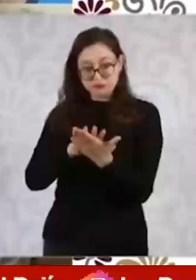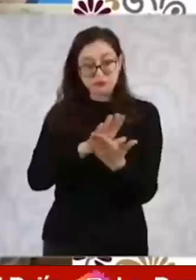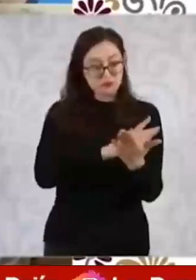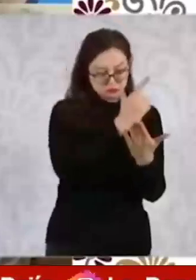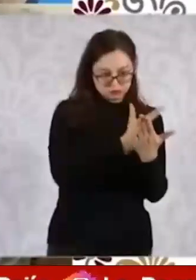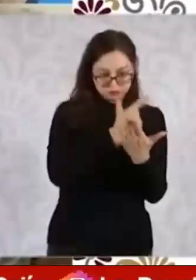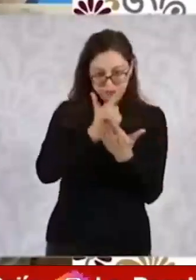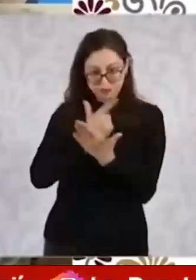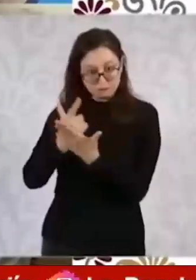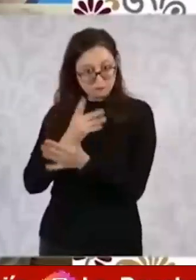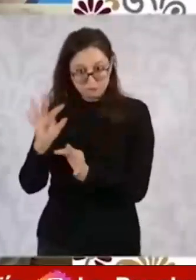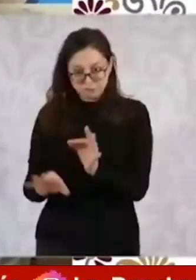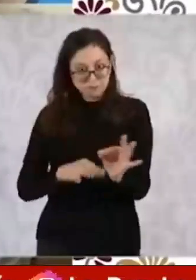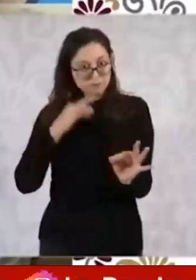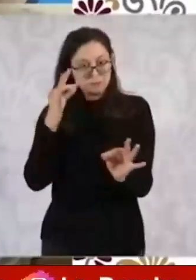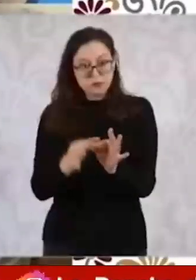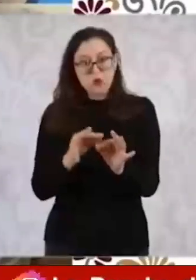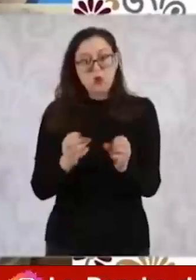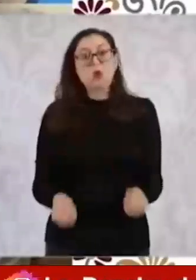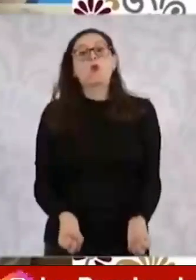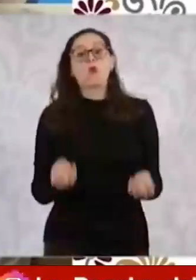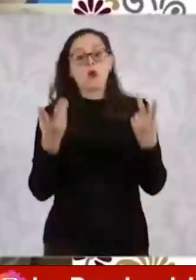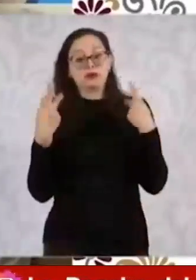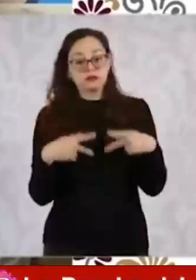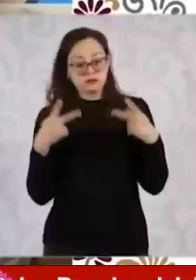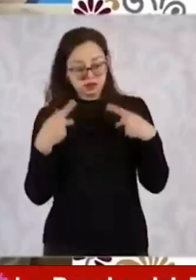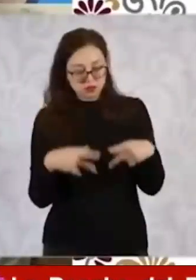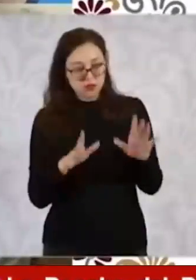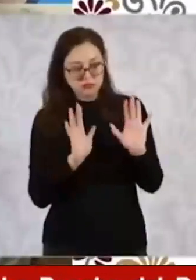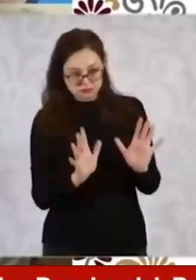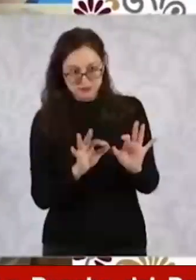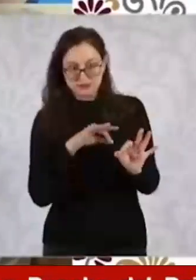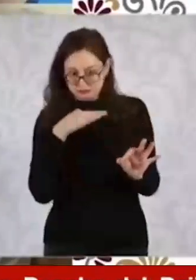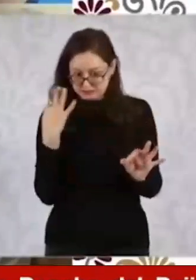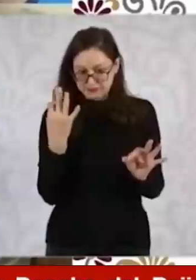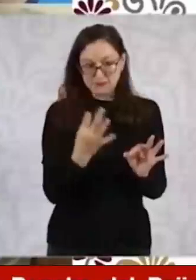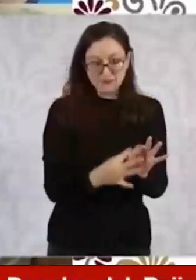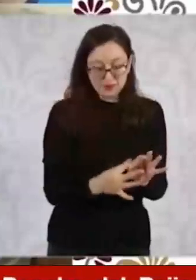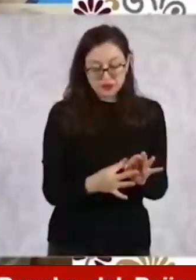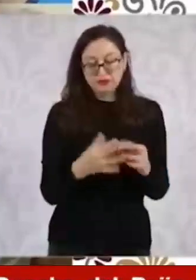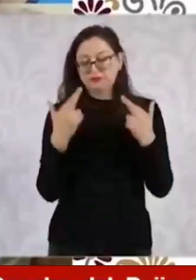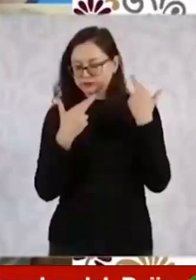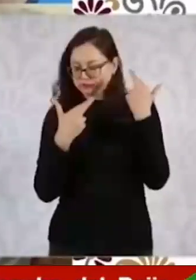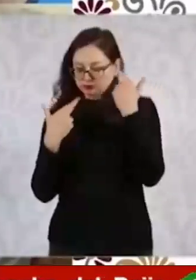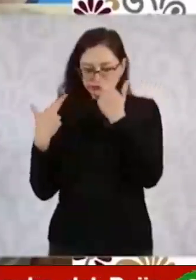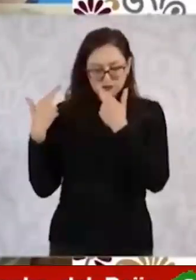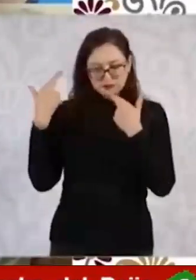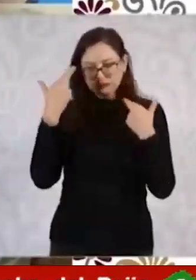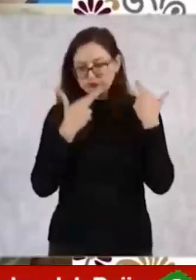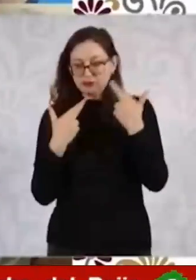programa se irá fortaleciendo al esquema de cuidados destacando que este se está